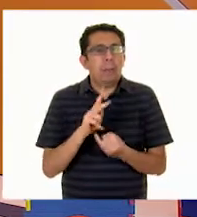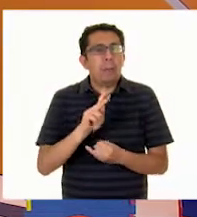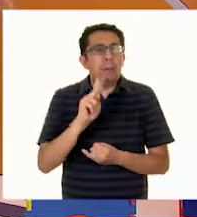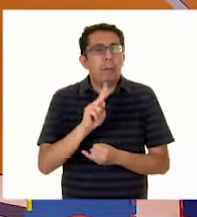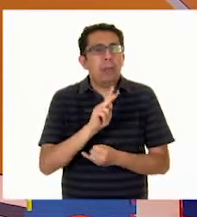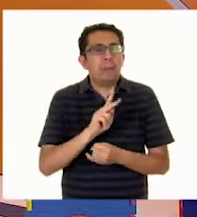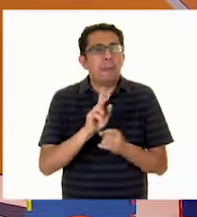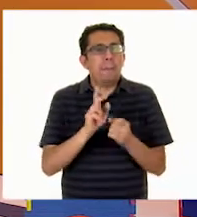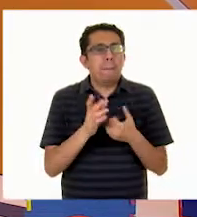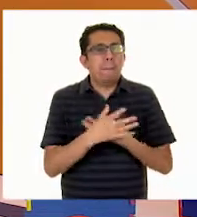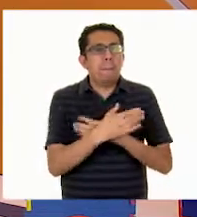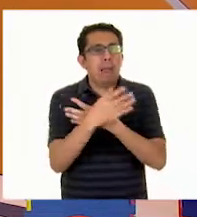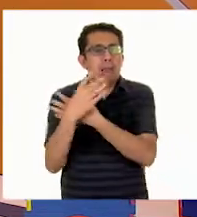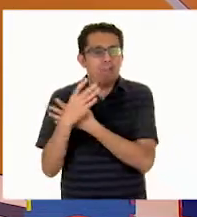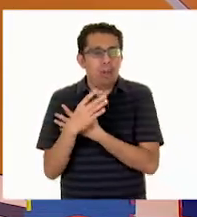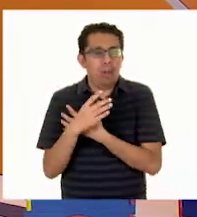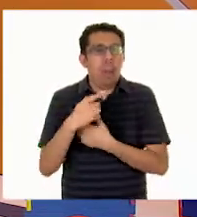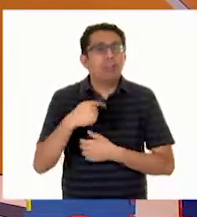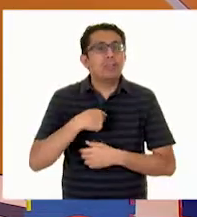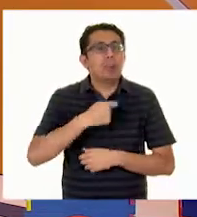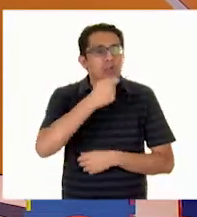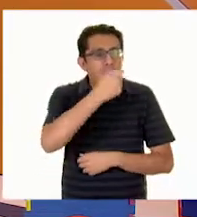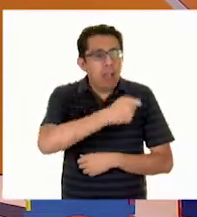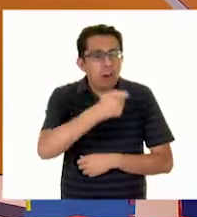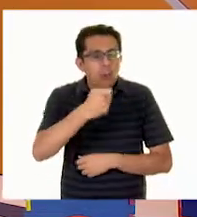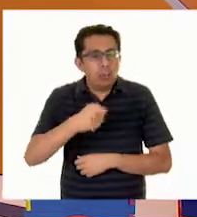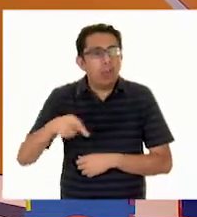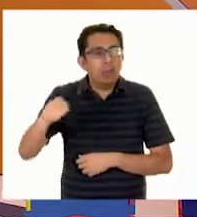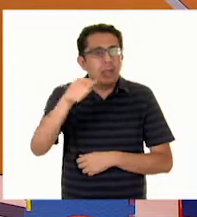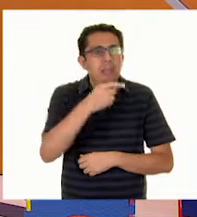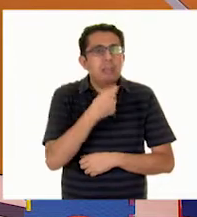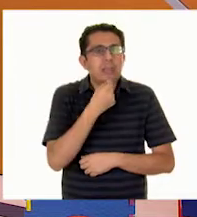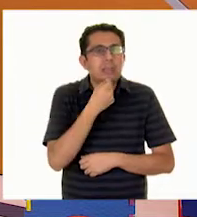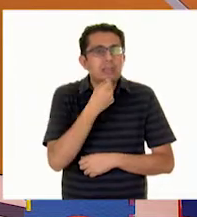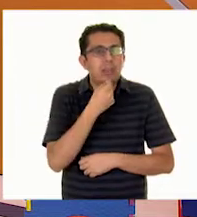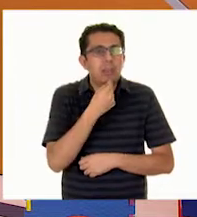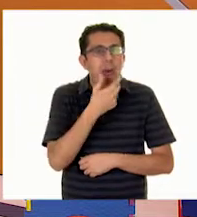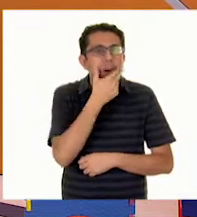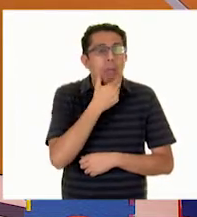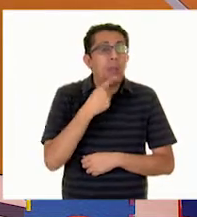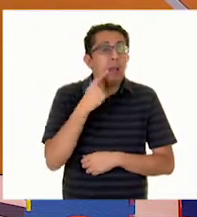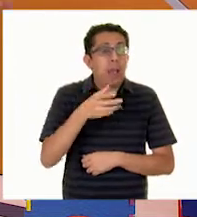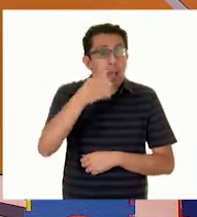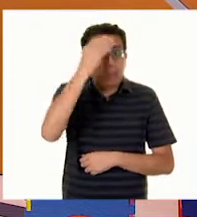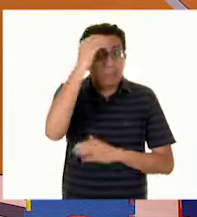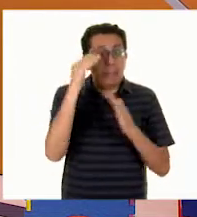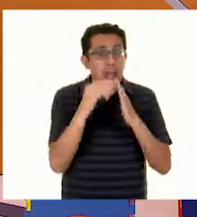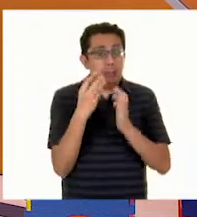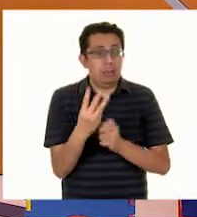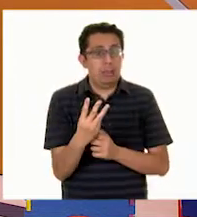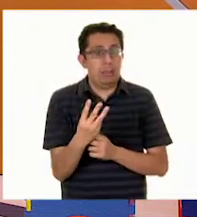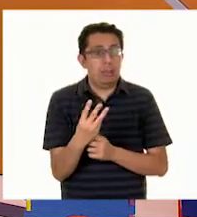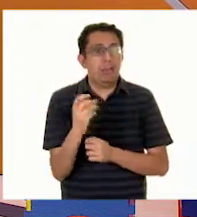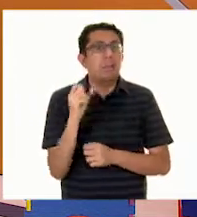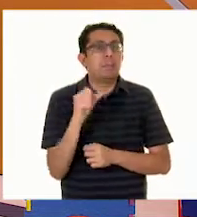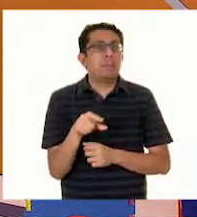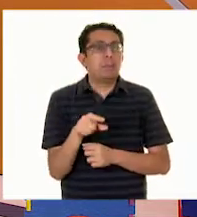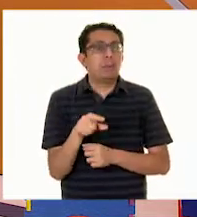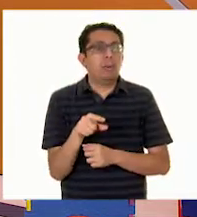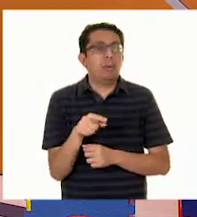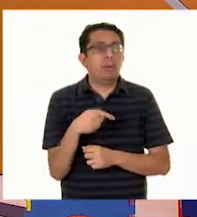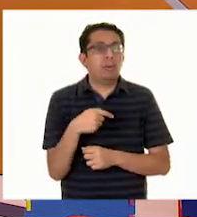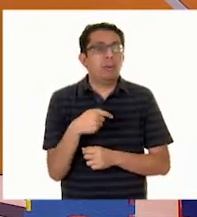fueran mariposa, saludo a todas las niñas y niños de Aprende en Casa 3. Y por supuesto también